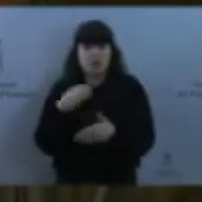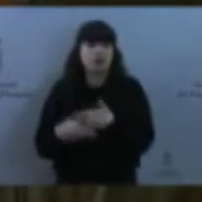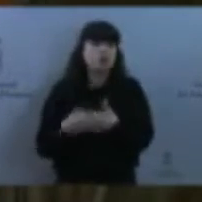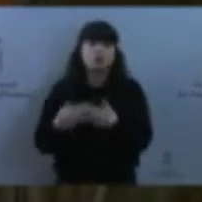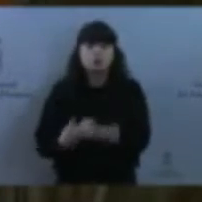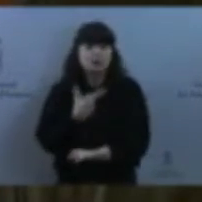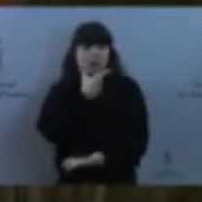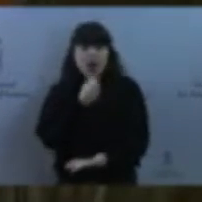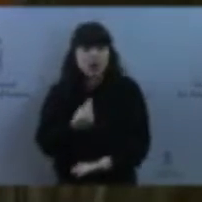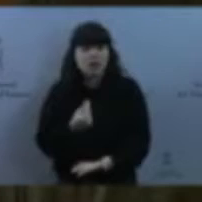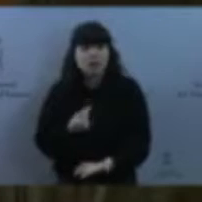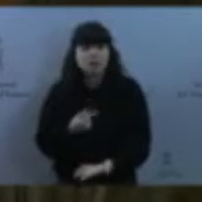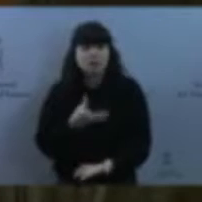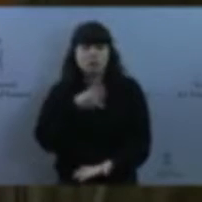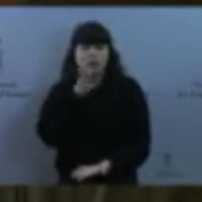un IGI